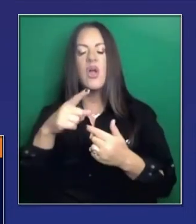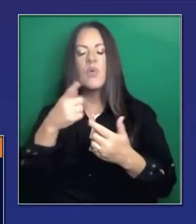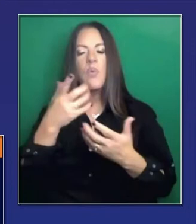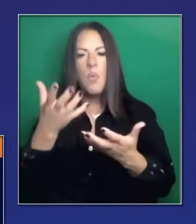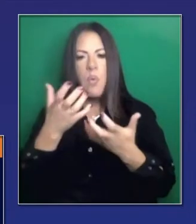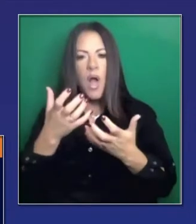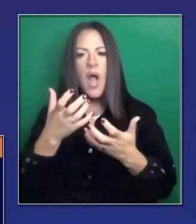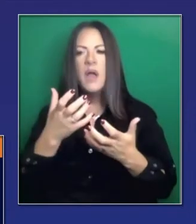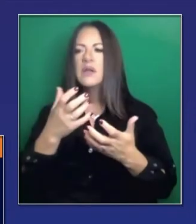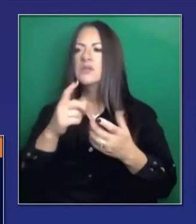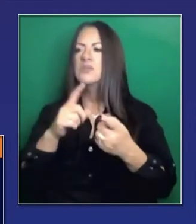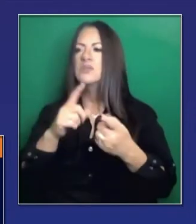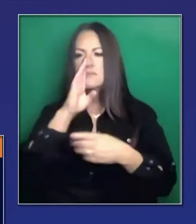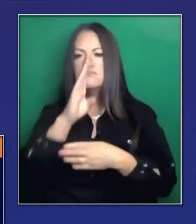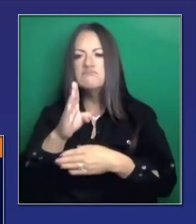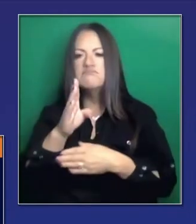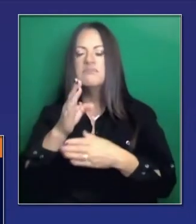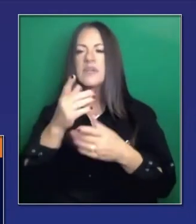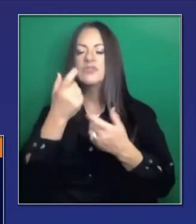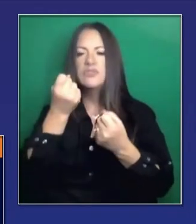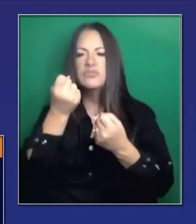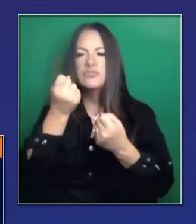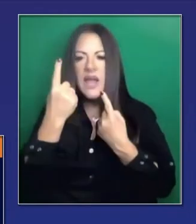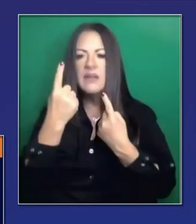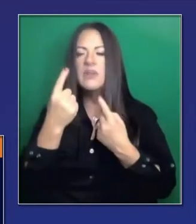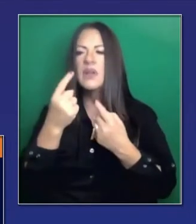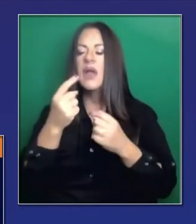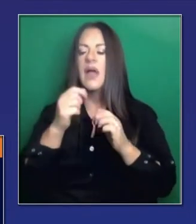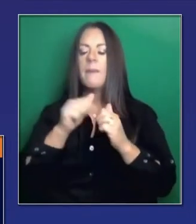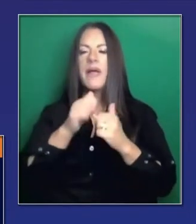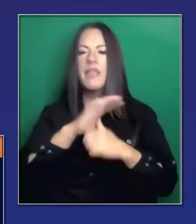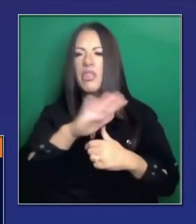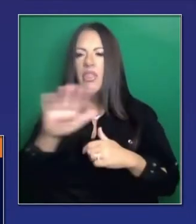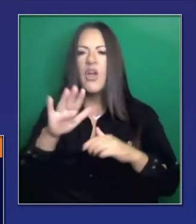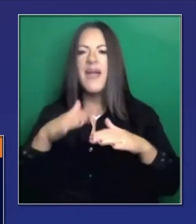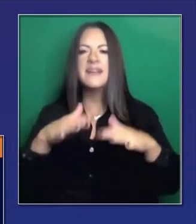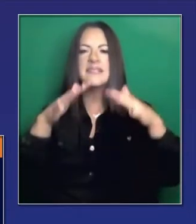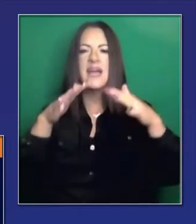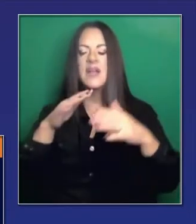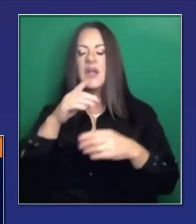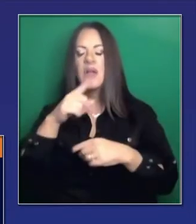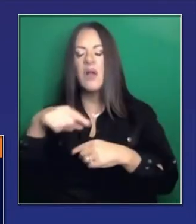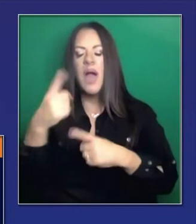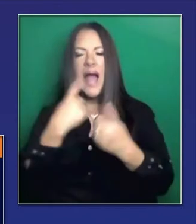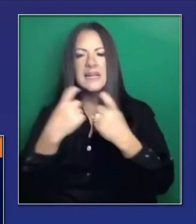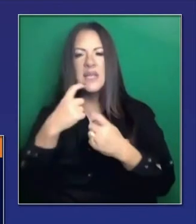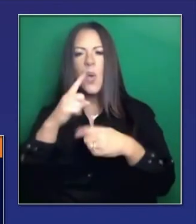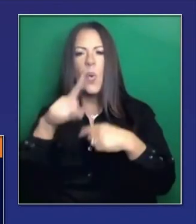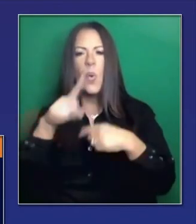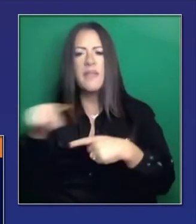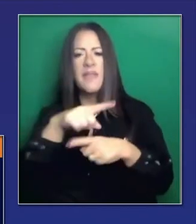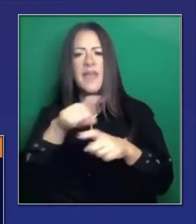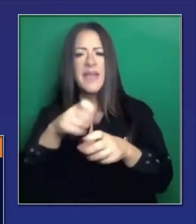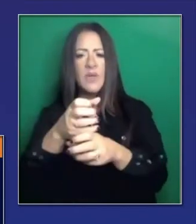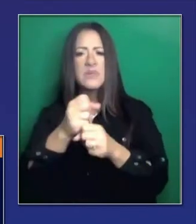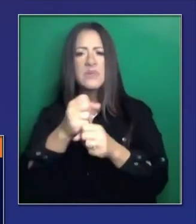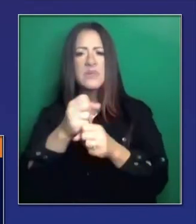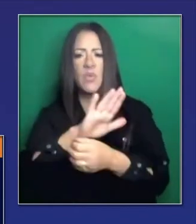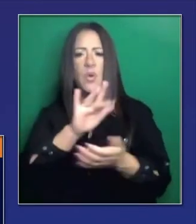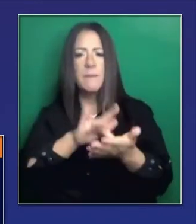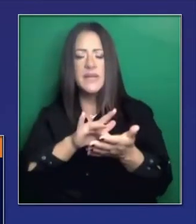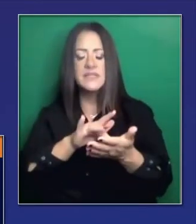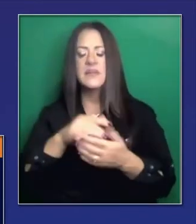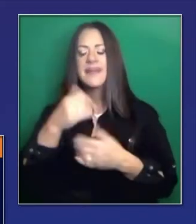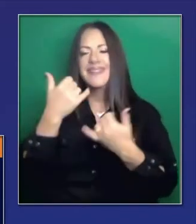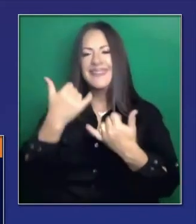gente se expresa abiertamente y con mucha angustia preguntándose cuándo recibiré la dosis. Así que hablemos de